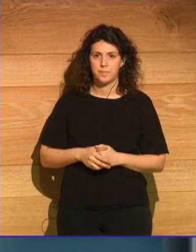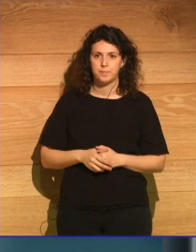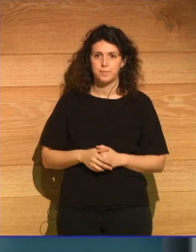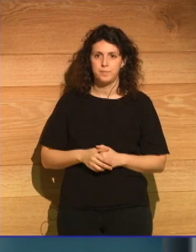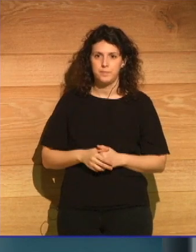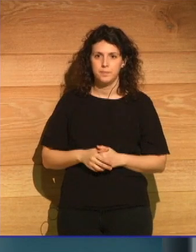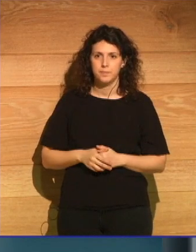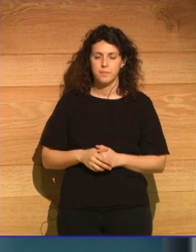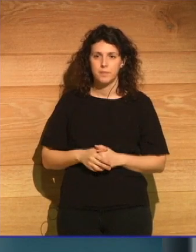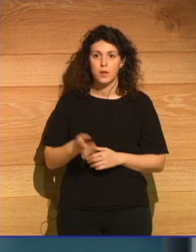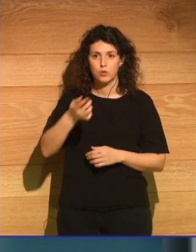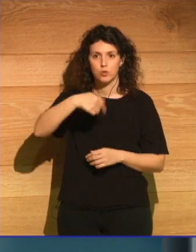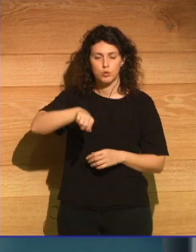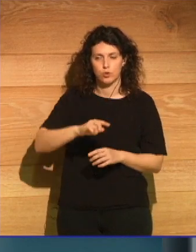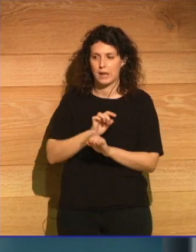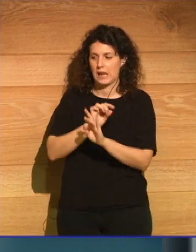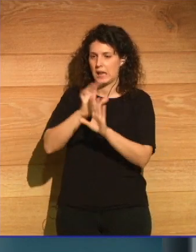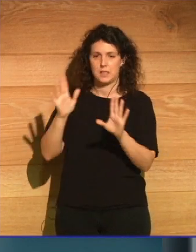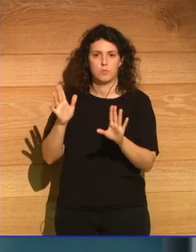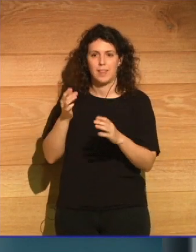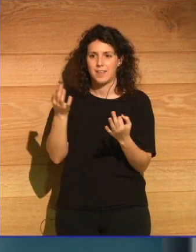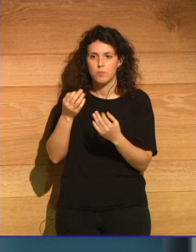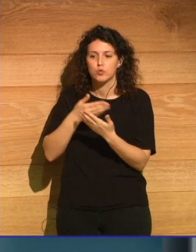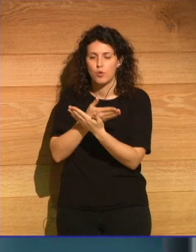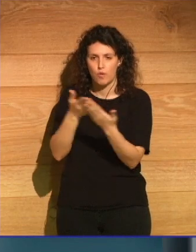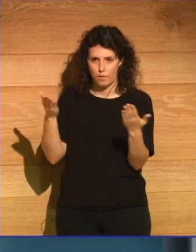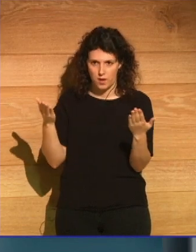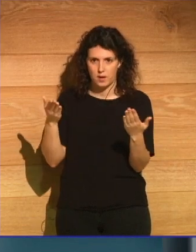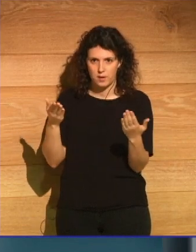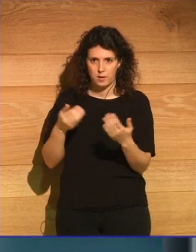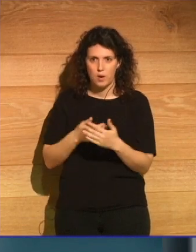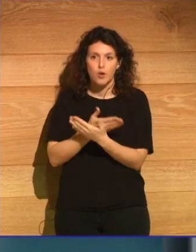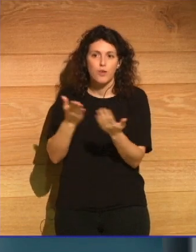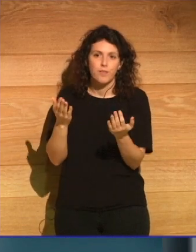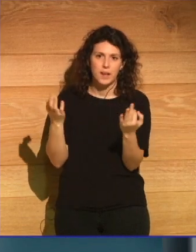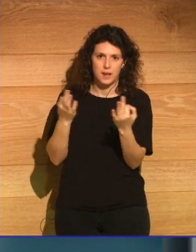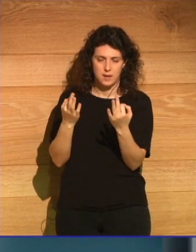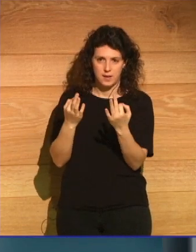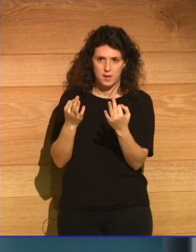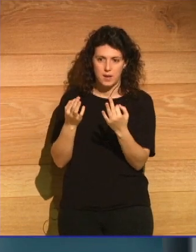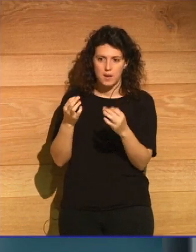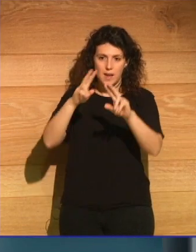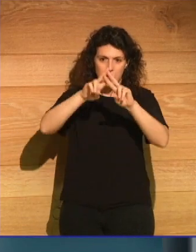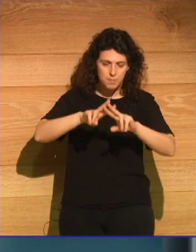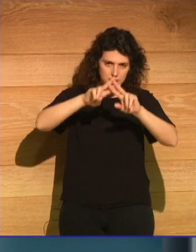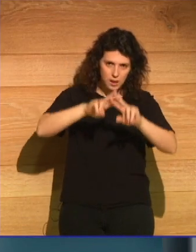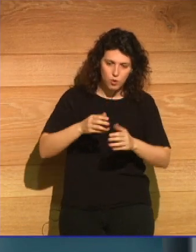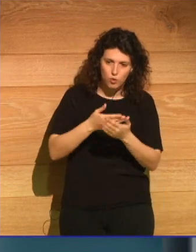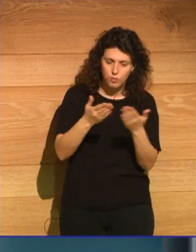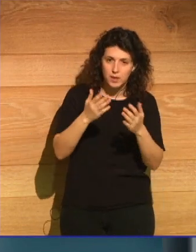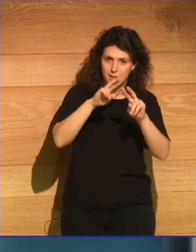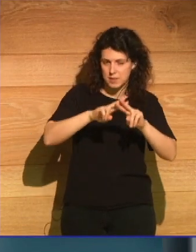Por supuesto, tenemos que confiar en la investigación científica,